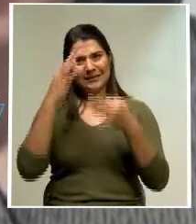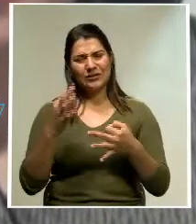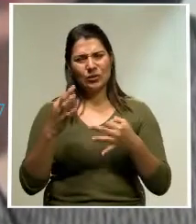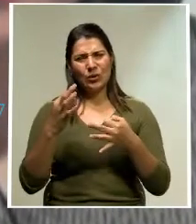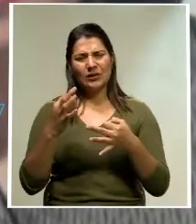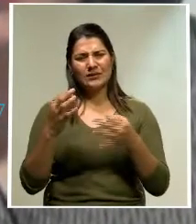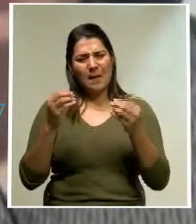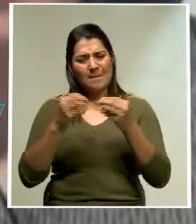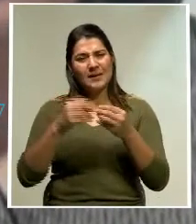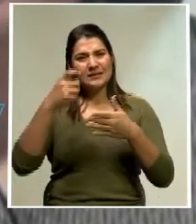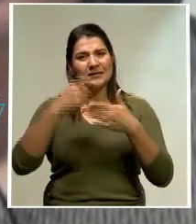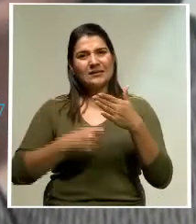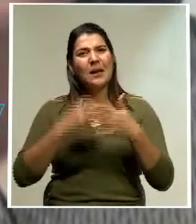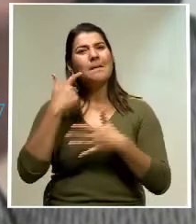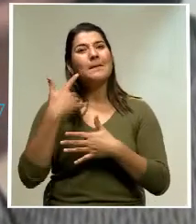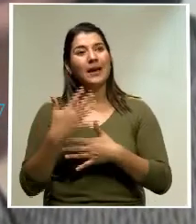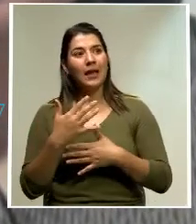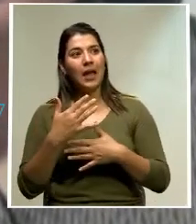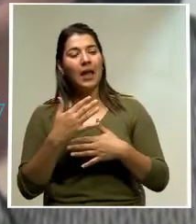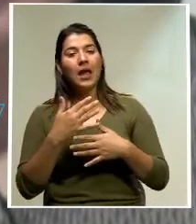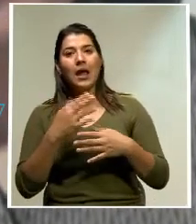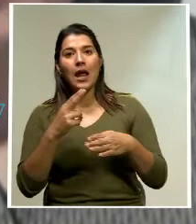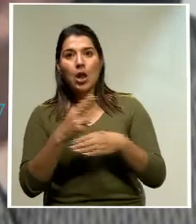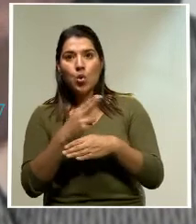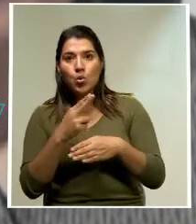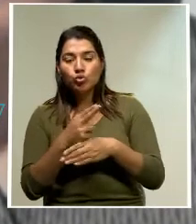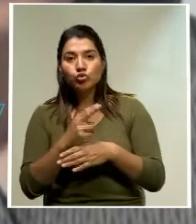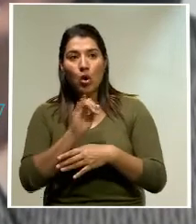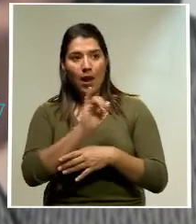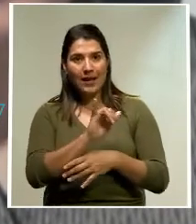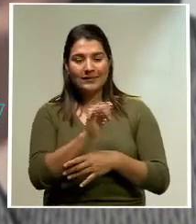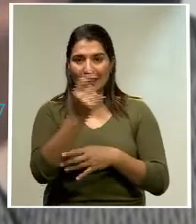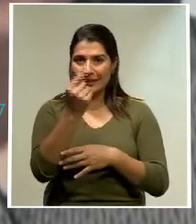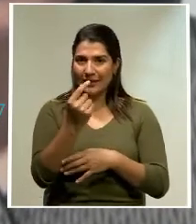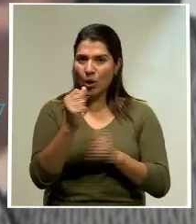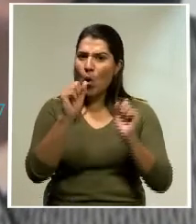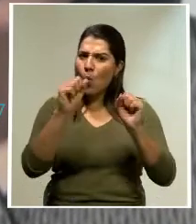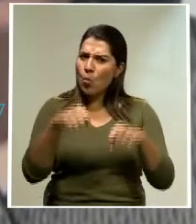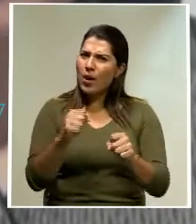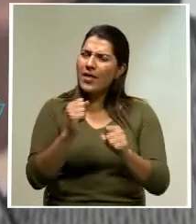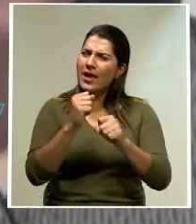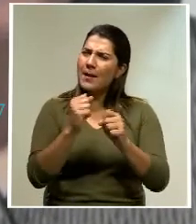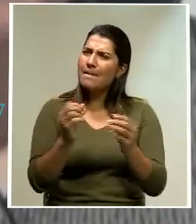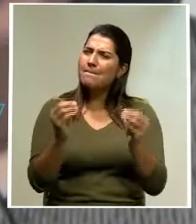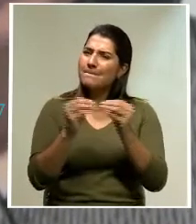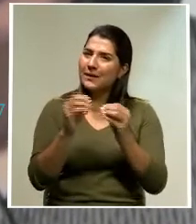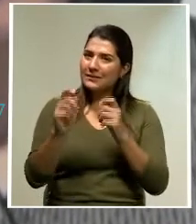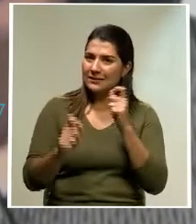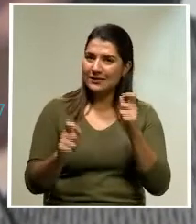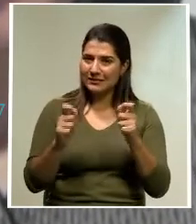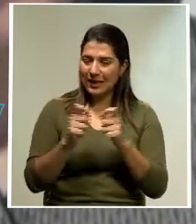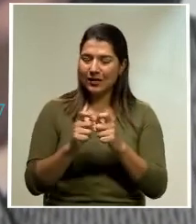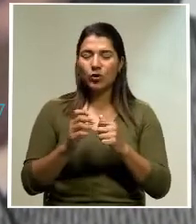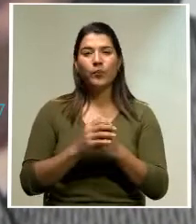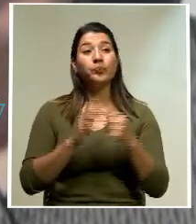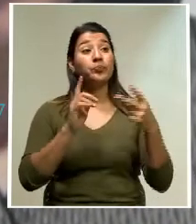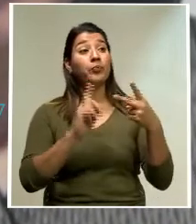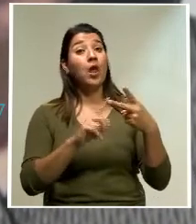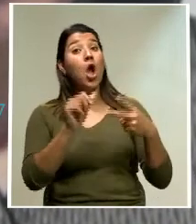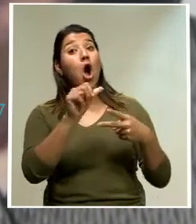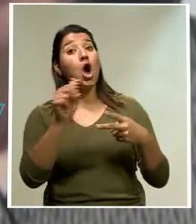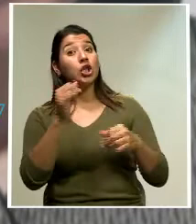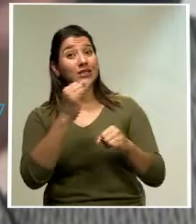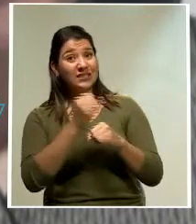la ejecución de estos créditos pueda ser más expedita. La otra institución que se